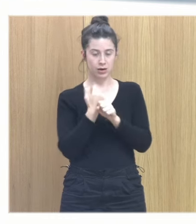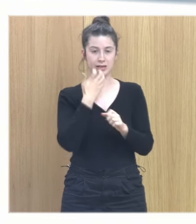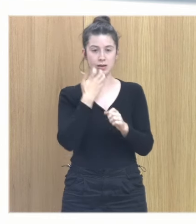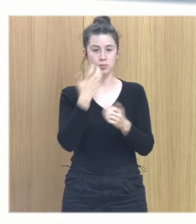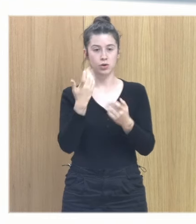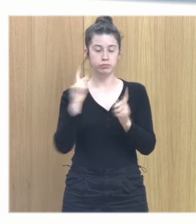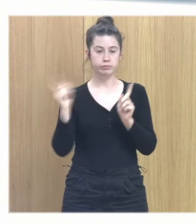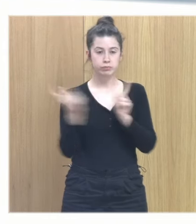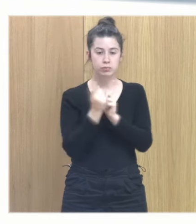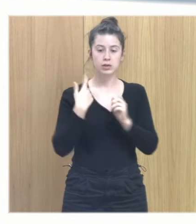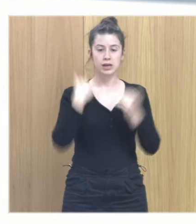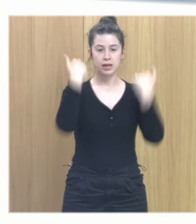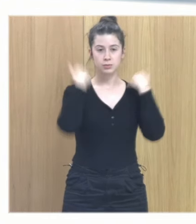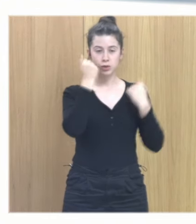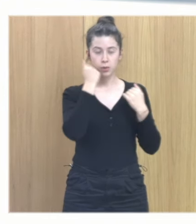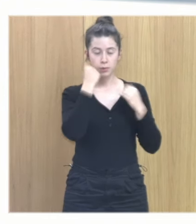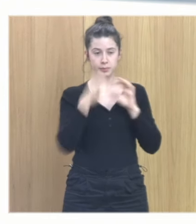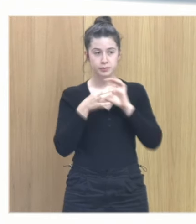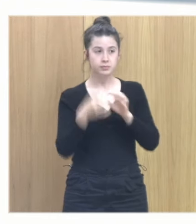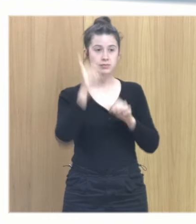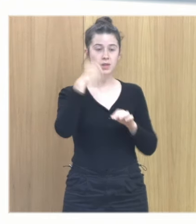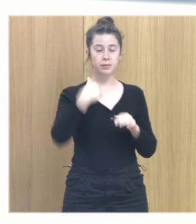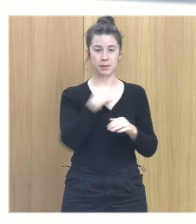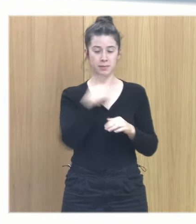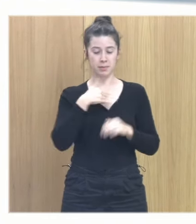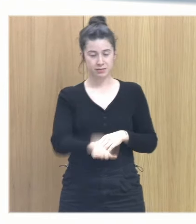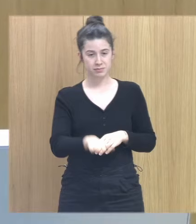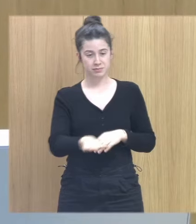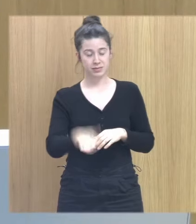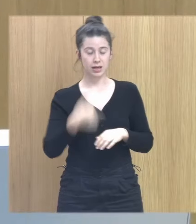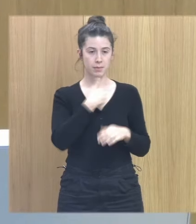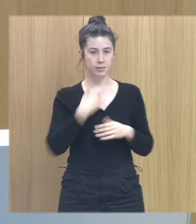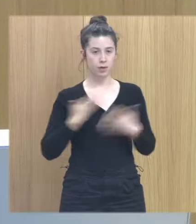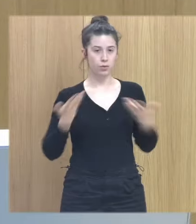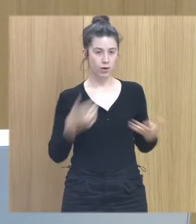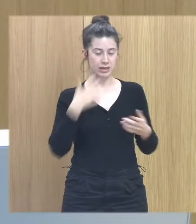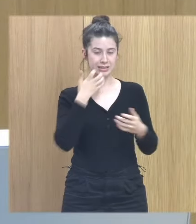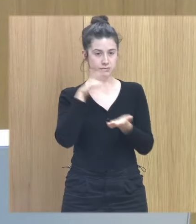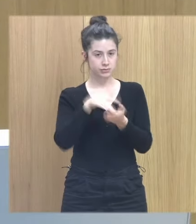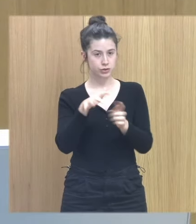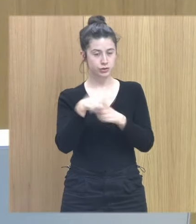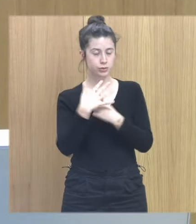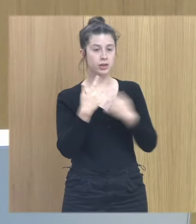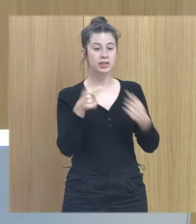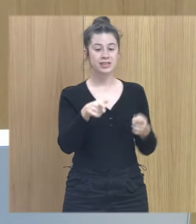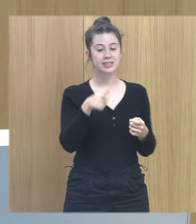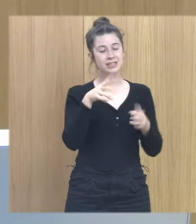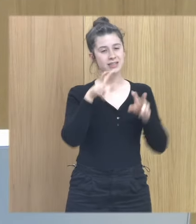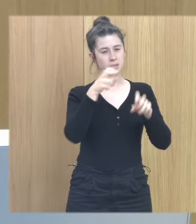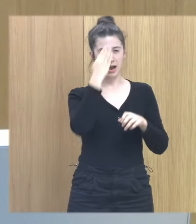responsabilidad sobre el abuso y qué papel tuvo ese niño o esa niña en la vivencia del abuso. Pero esa ambivalencia, esa